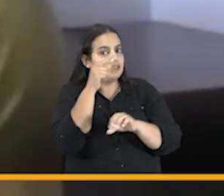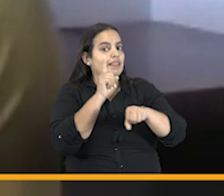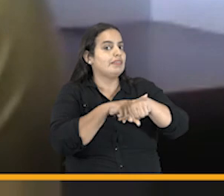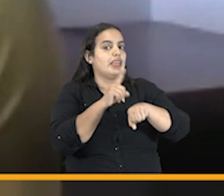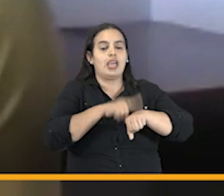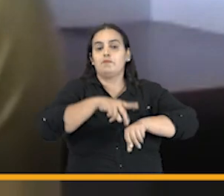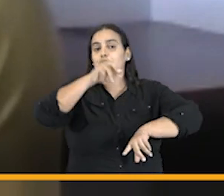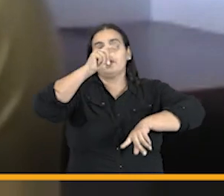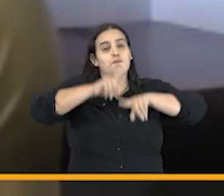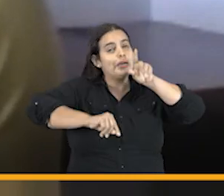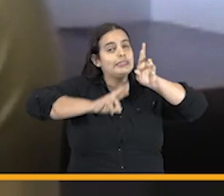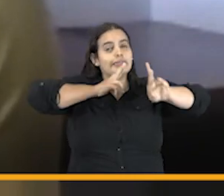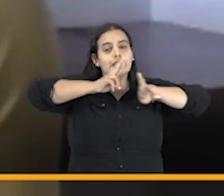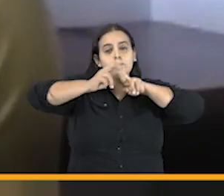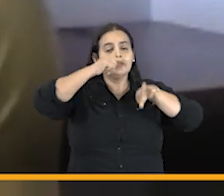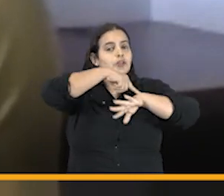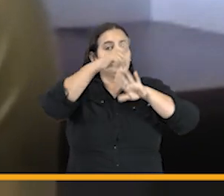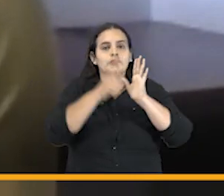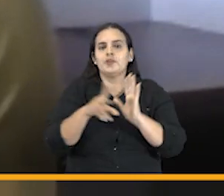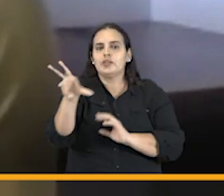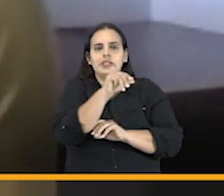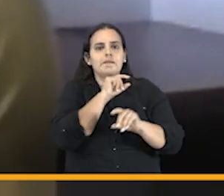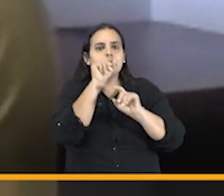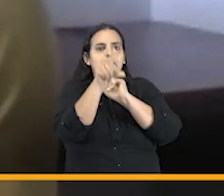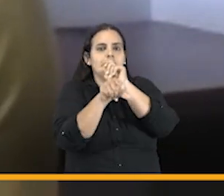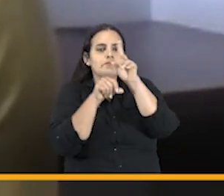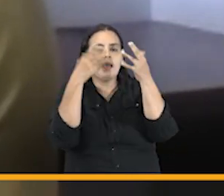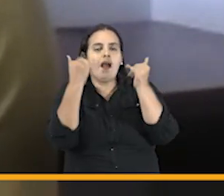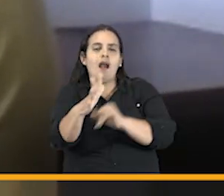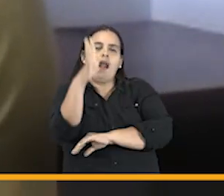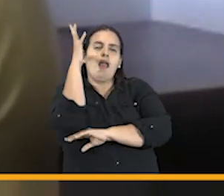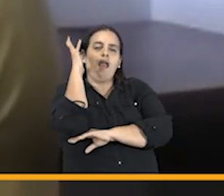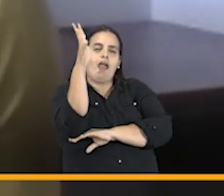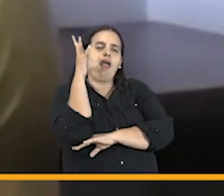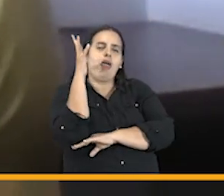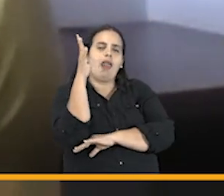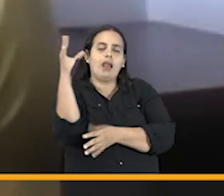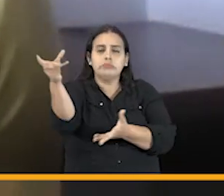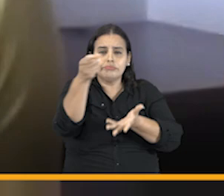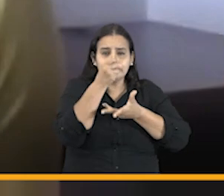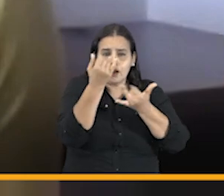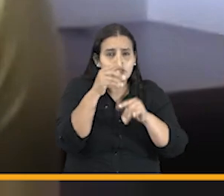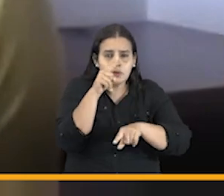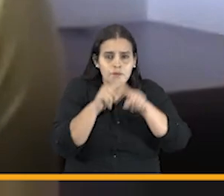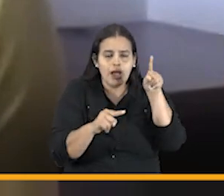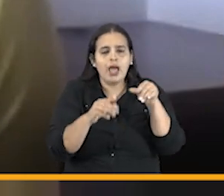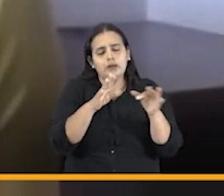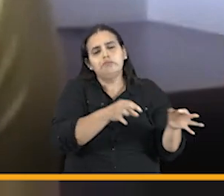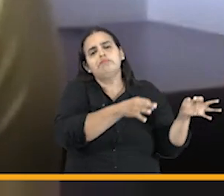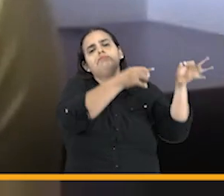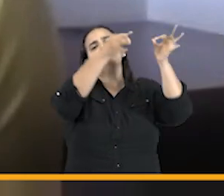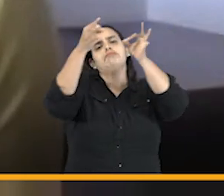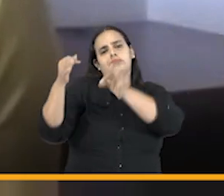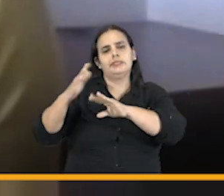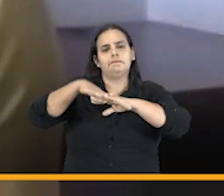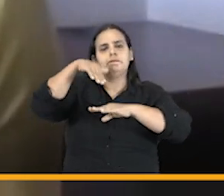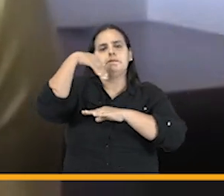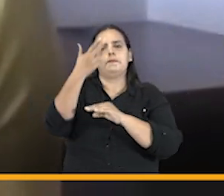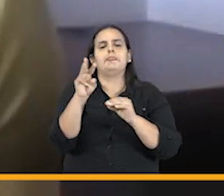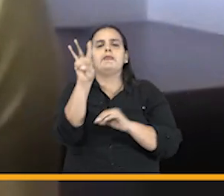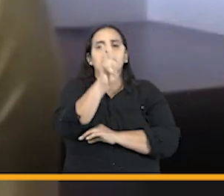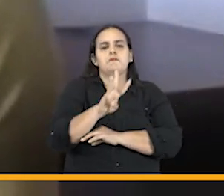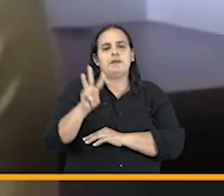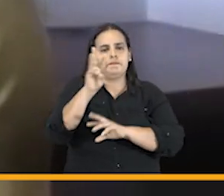temas de tiempo no se pueden resolver todas las preguntas durante el transcurso de esta audiencia se resolverán con posterioridad a través de nuestra